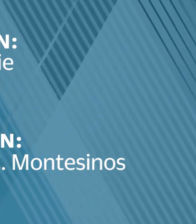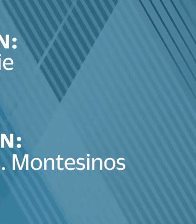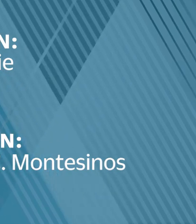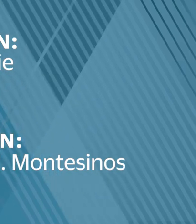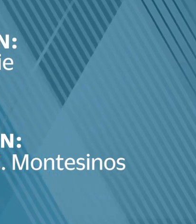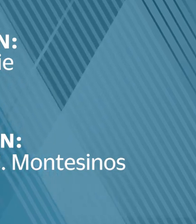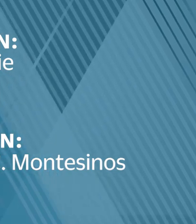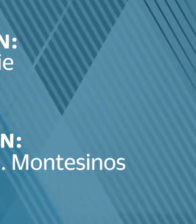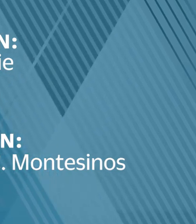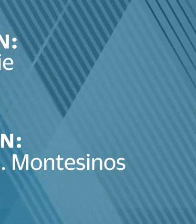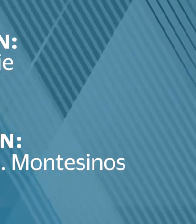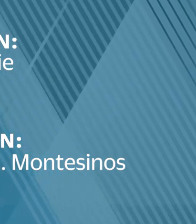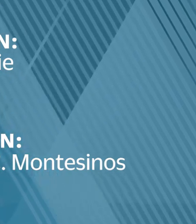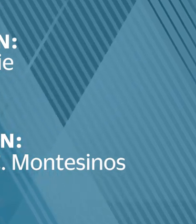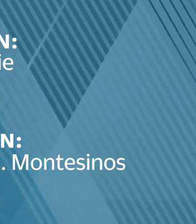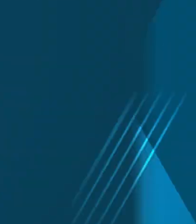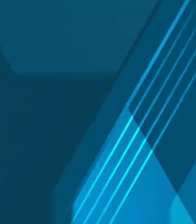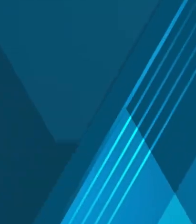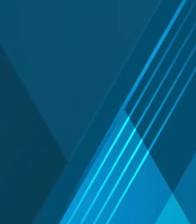la encuesta.